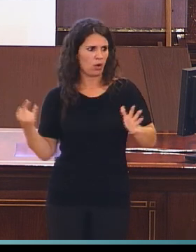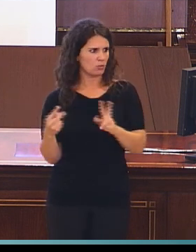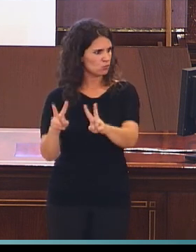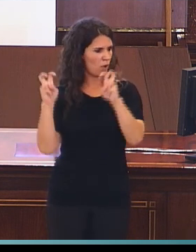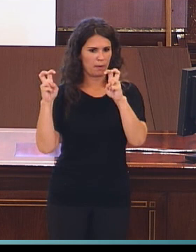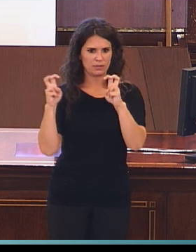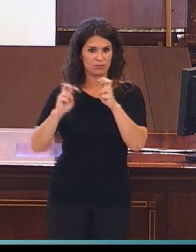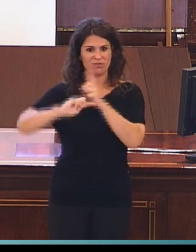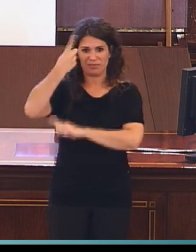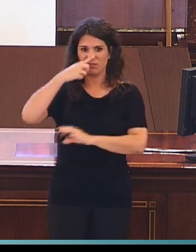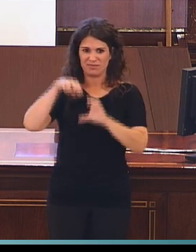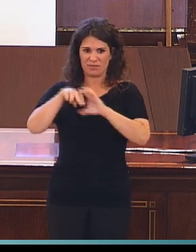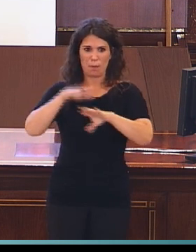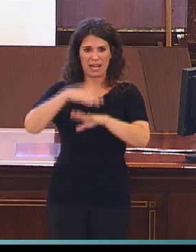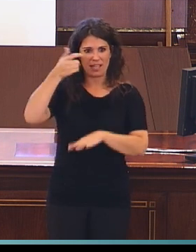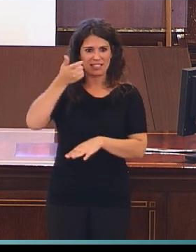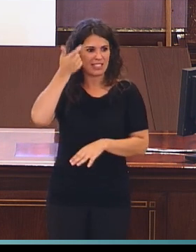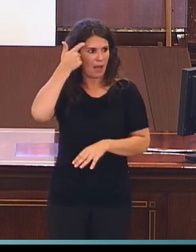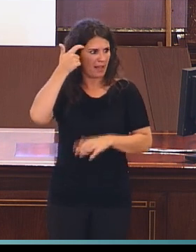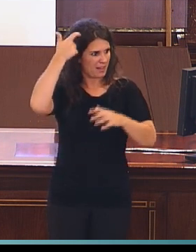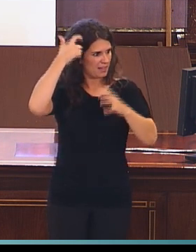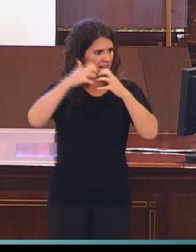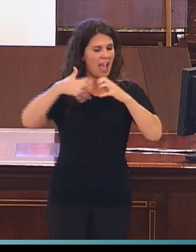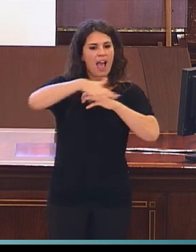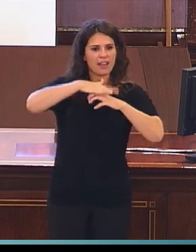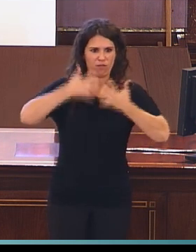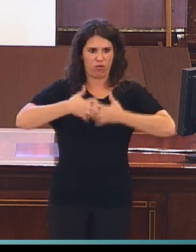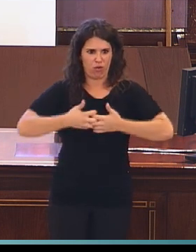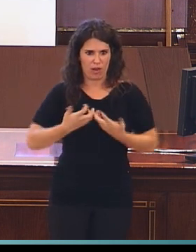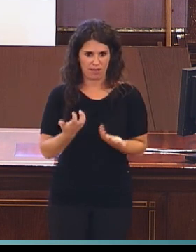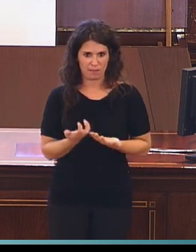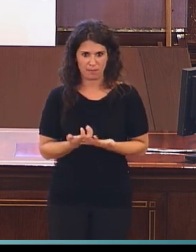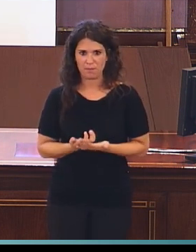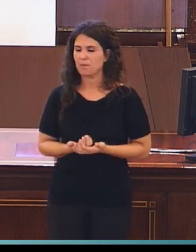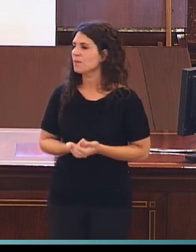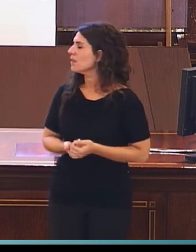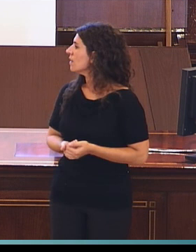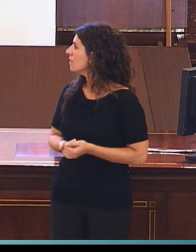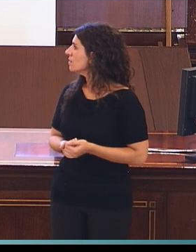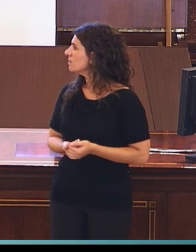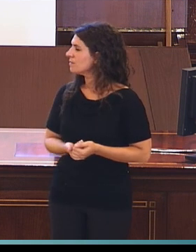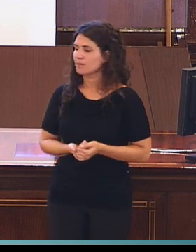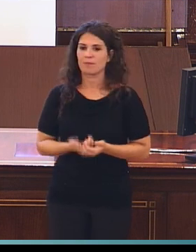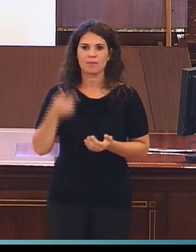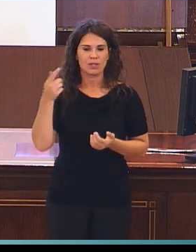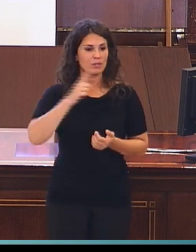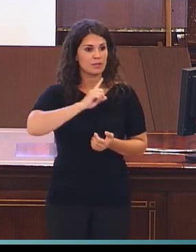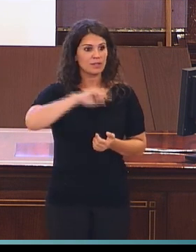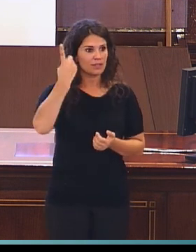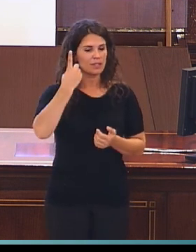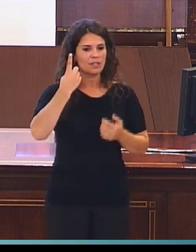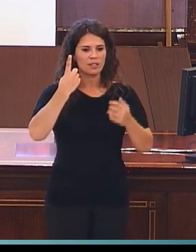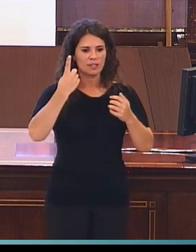la resonancia magnética funcional. Aquí, sobre todo, son estudios interesados en ver cómo el cerebro está procesando de forma